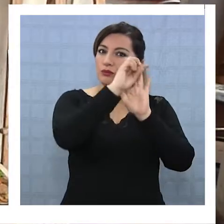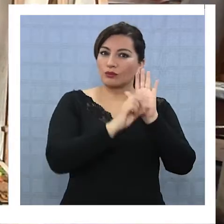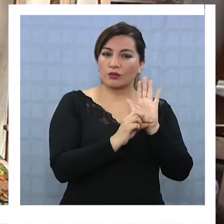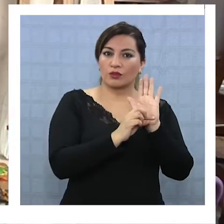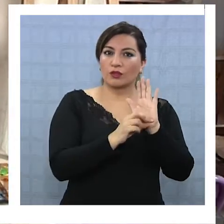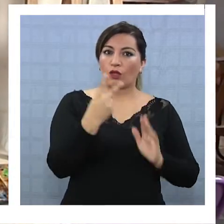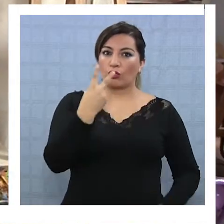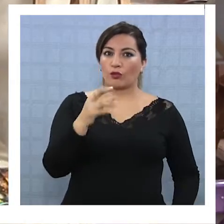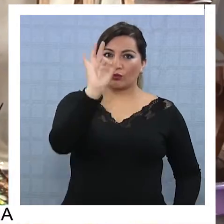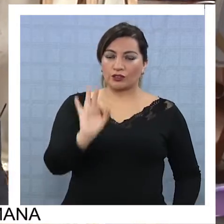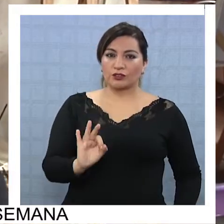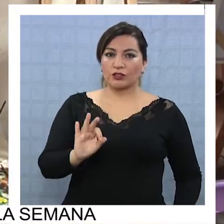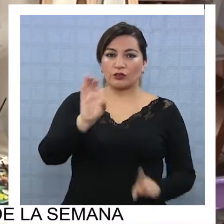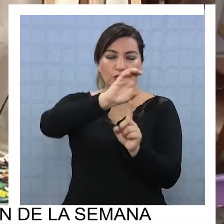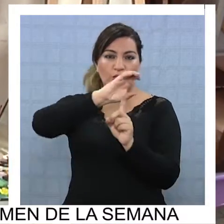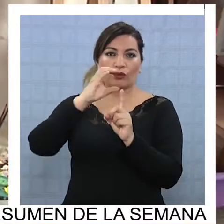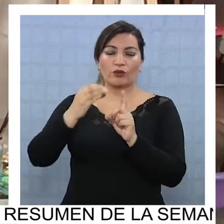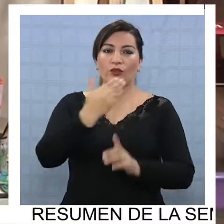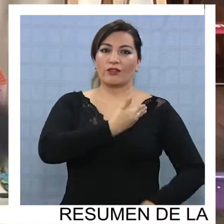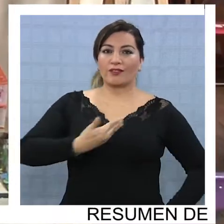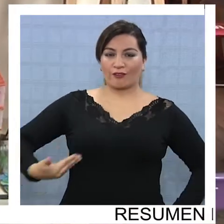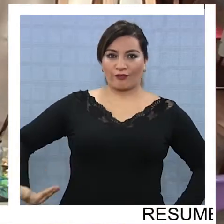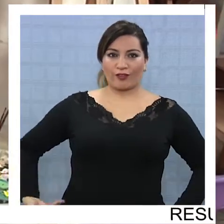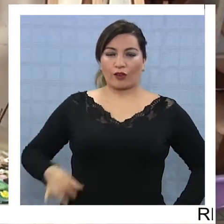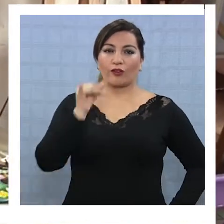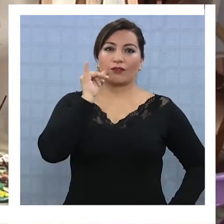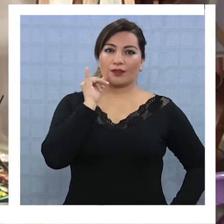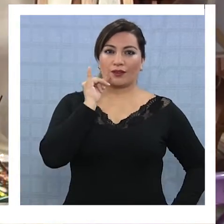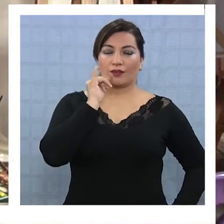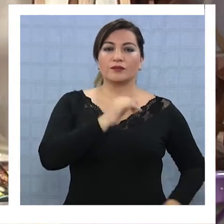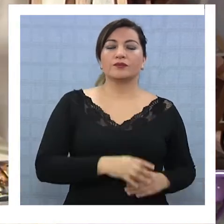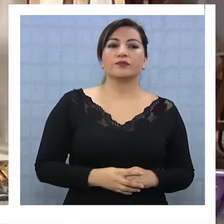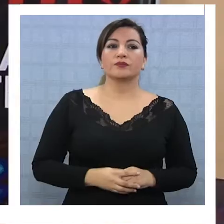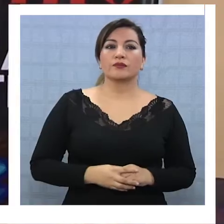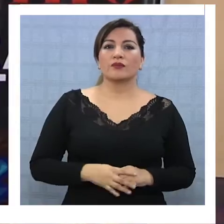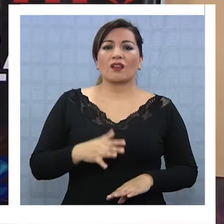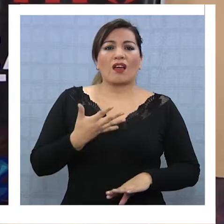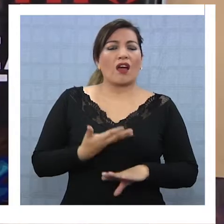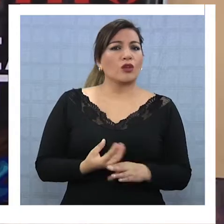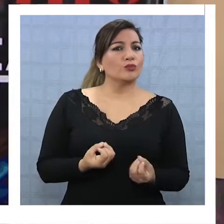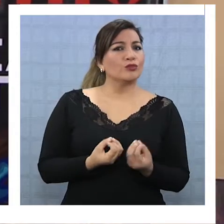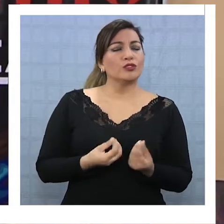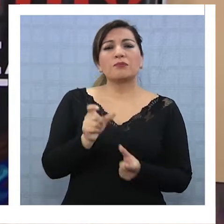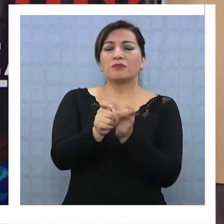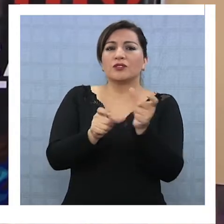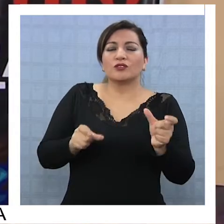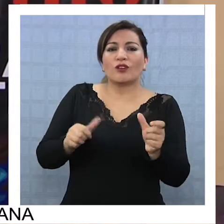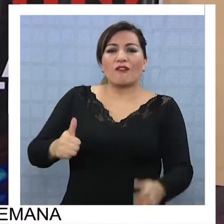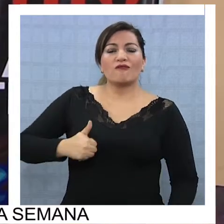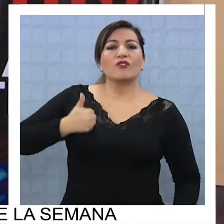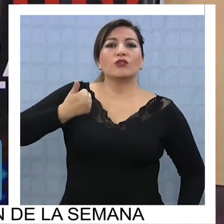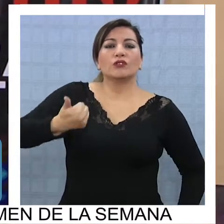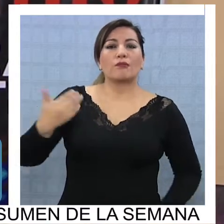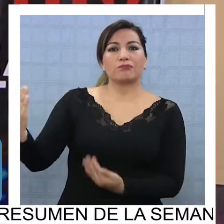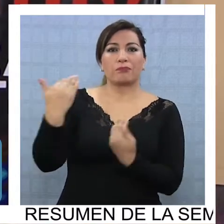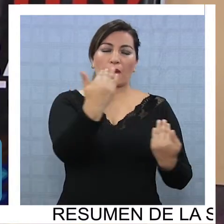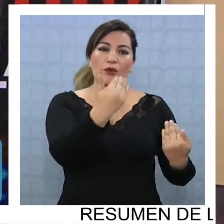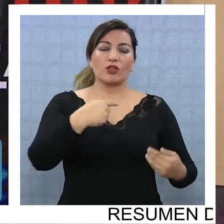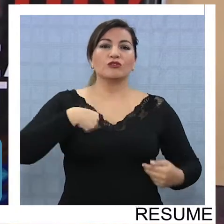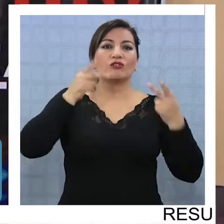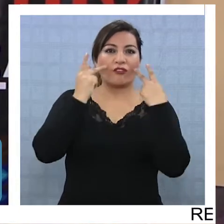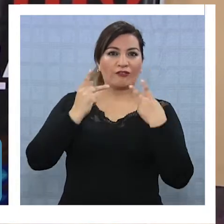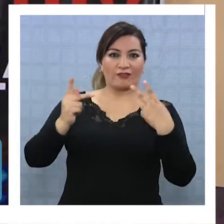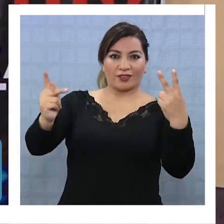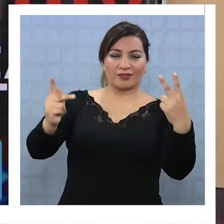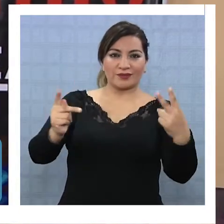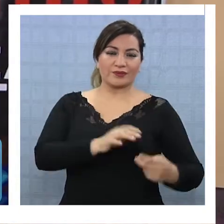proyecto del 2% de cultura del gobierno regional. Hubo varias voluntades para que pudiera yo viajar y